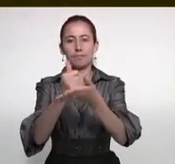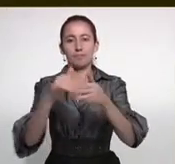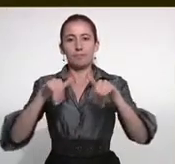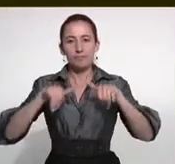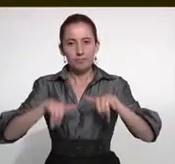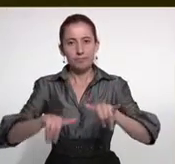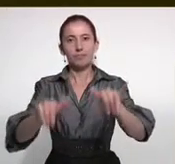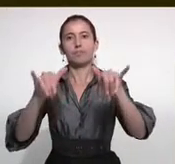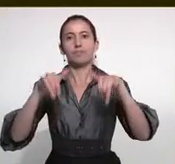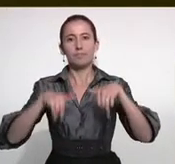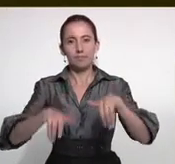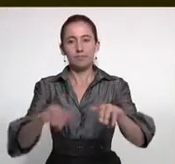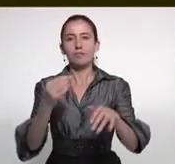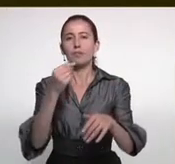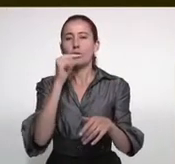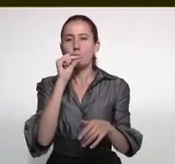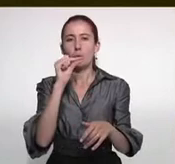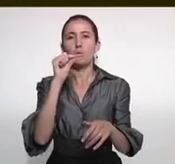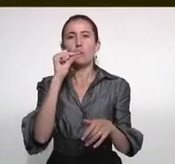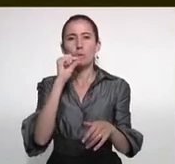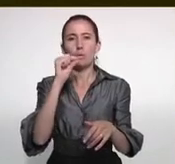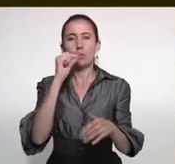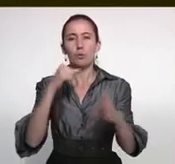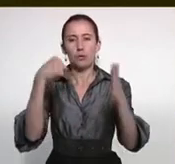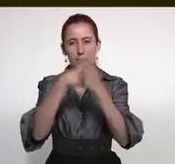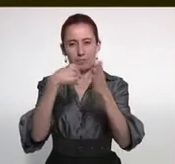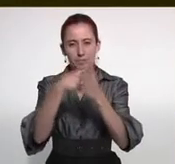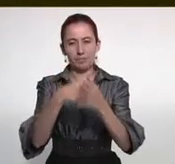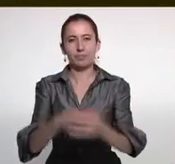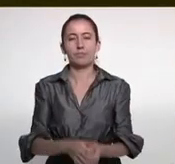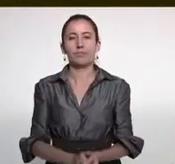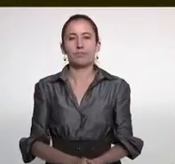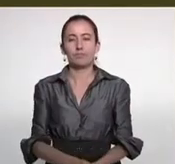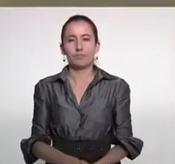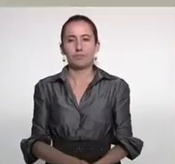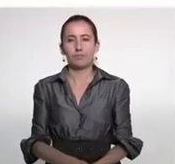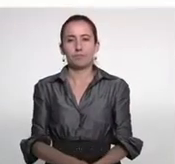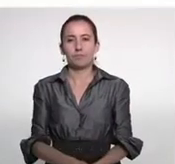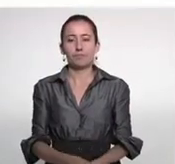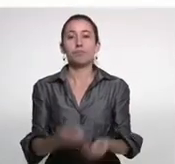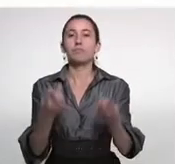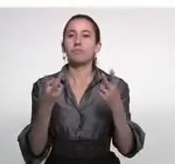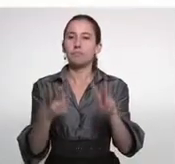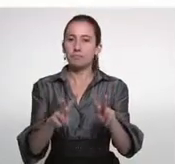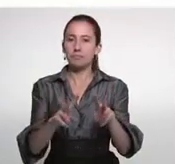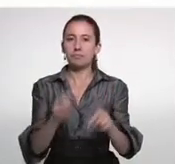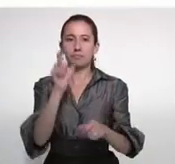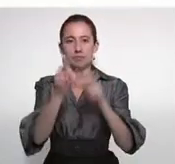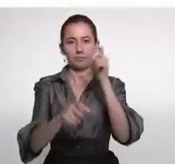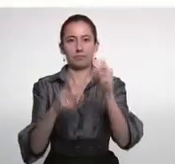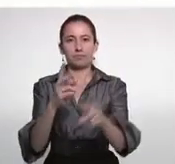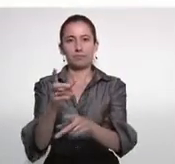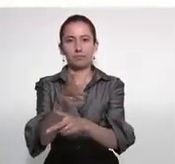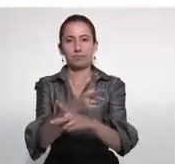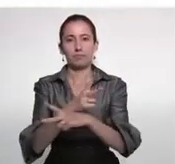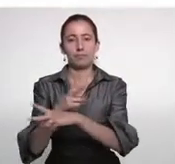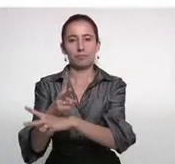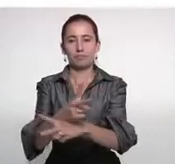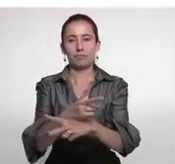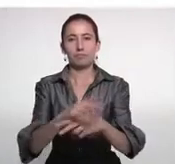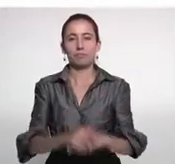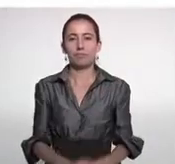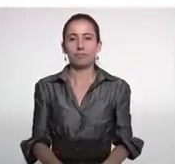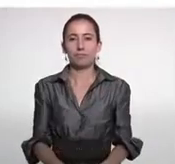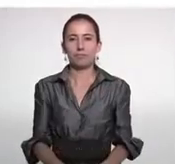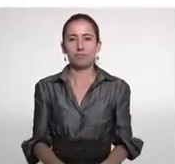Continúe en este sitio haciendo sonar el silbato para que otras personas lo ayuden. Para el familiar, cuidador o persona que